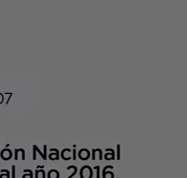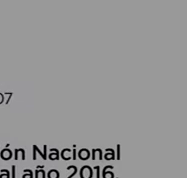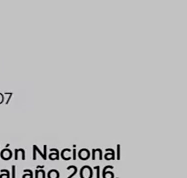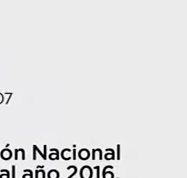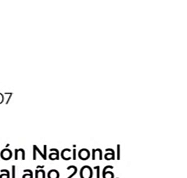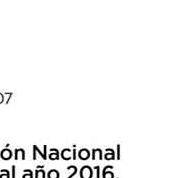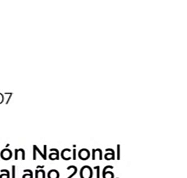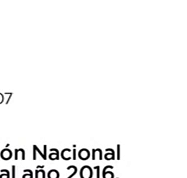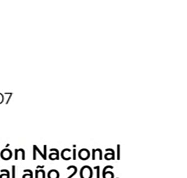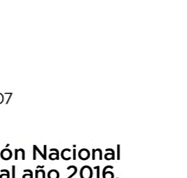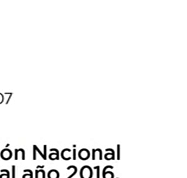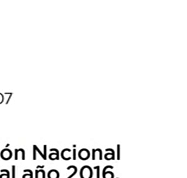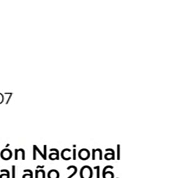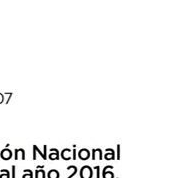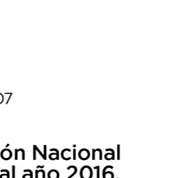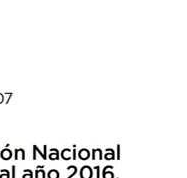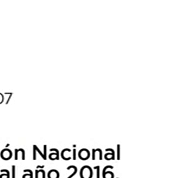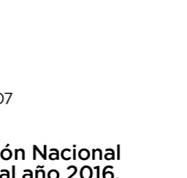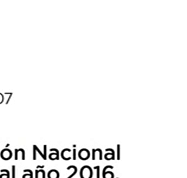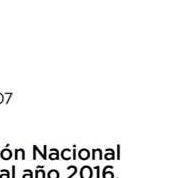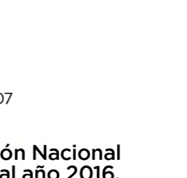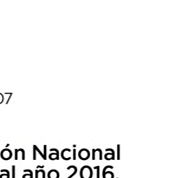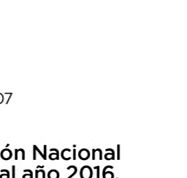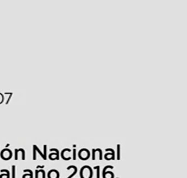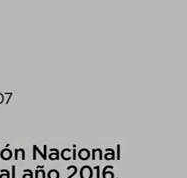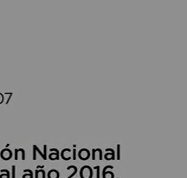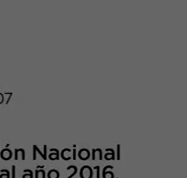Sí, diputado Di Tulio, tiene la palabra.